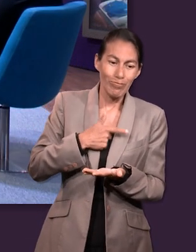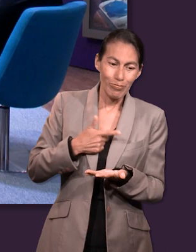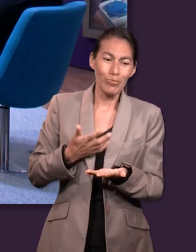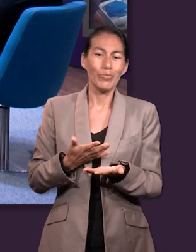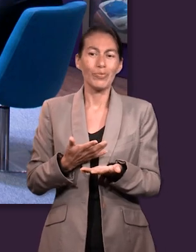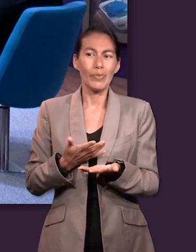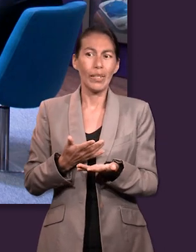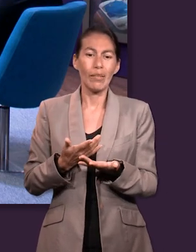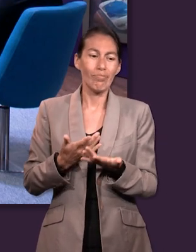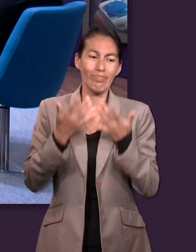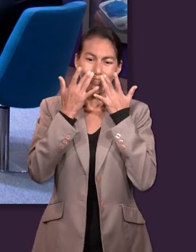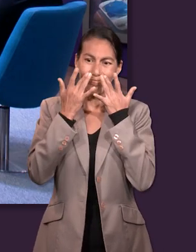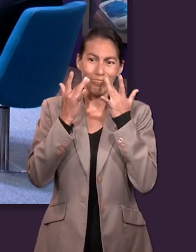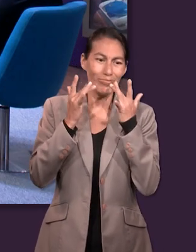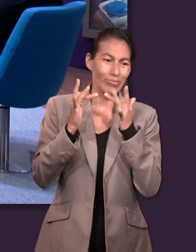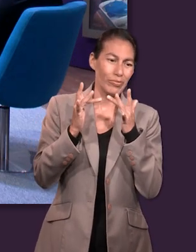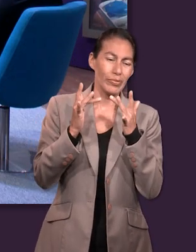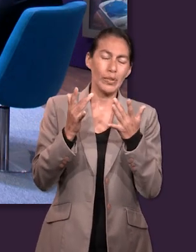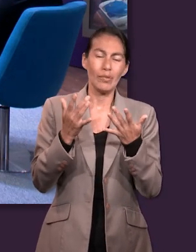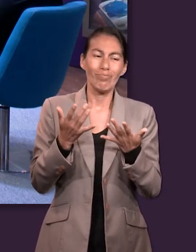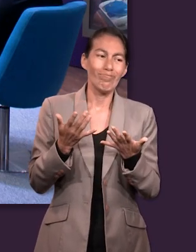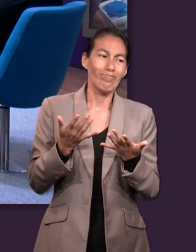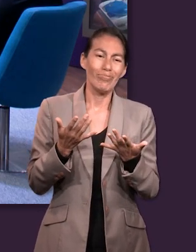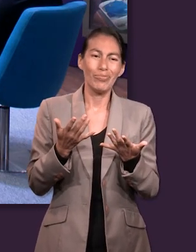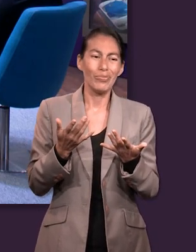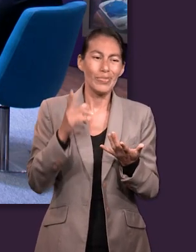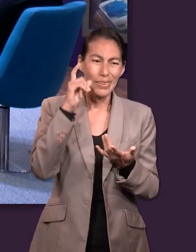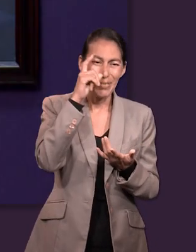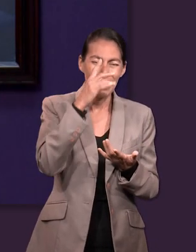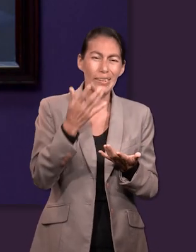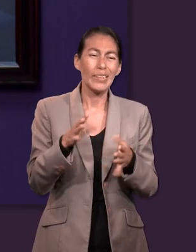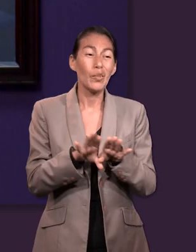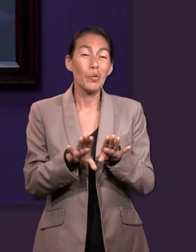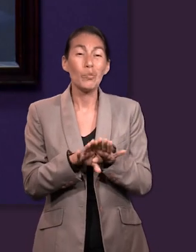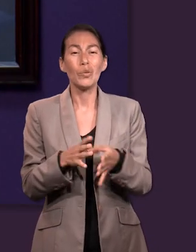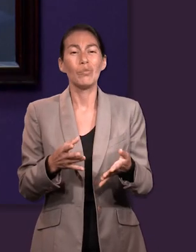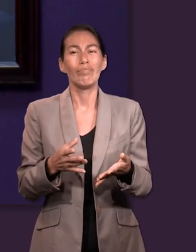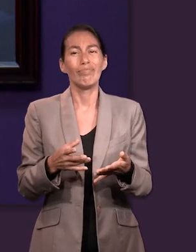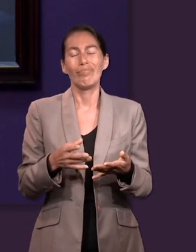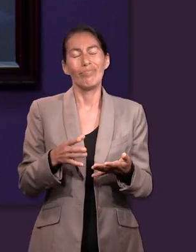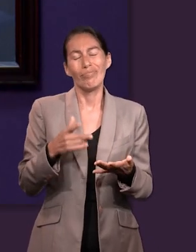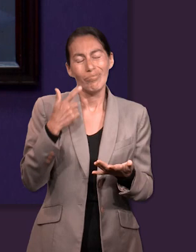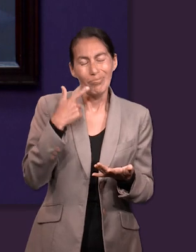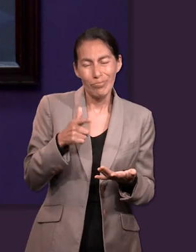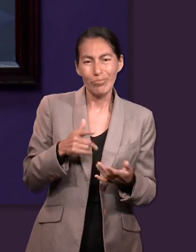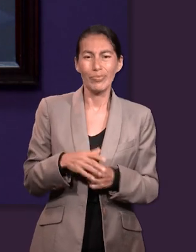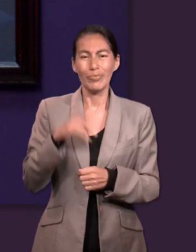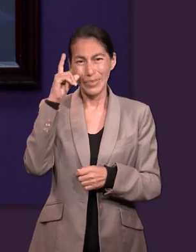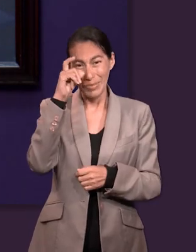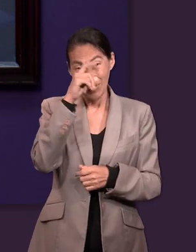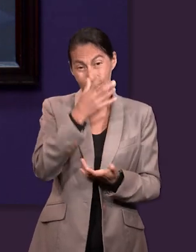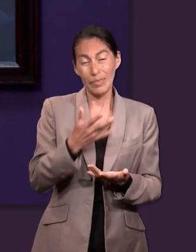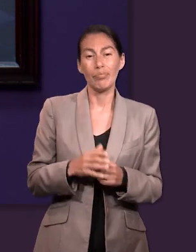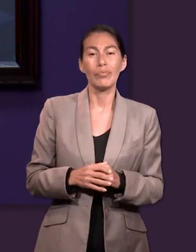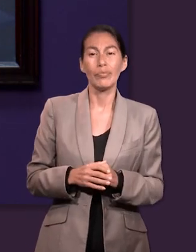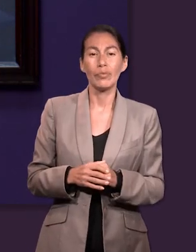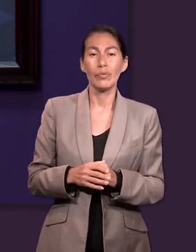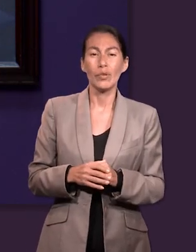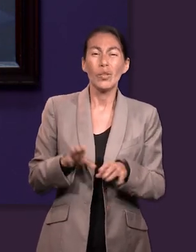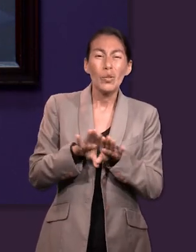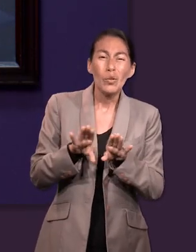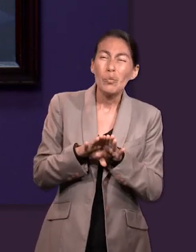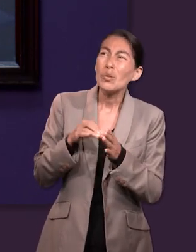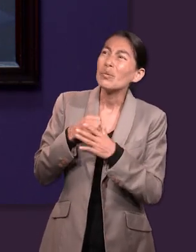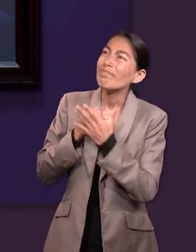a veces me gustan, ¿no? Y entonces, en ese sentido, pues me cuesta trabajo tomar